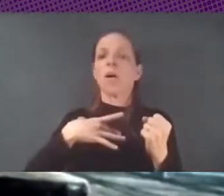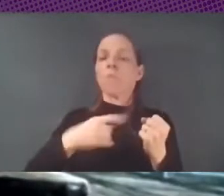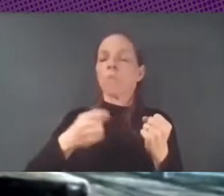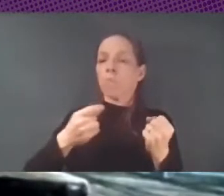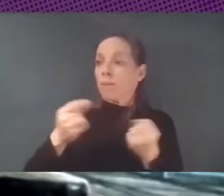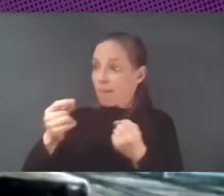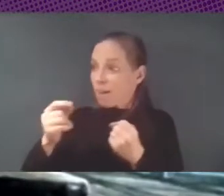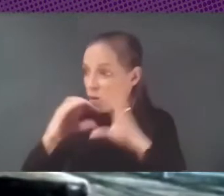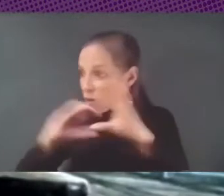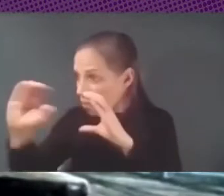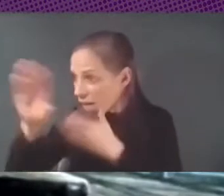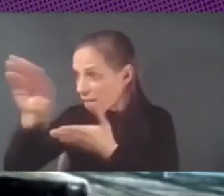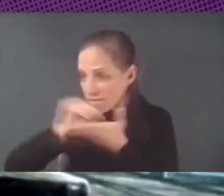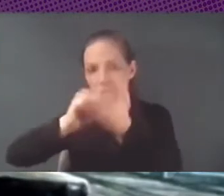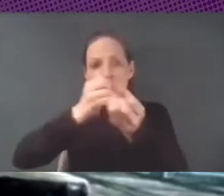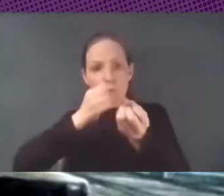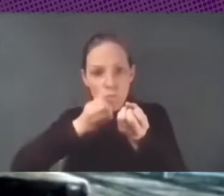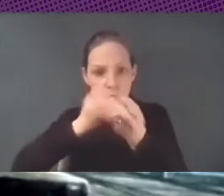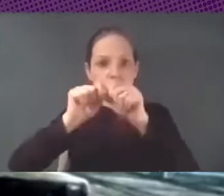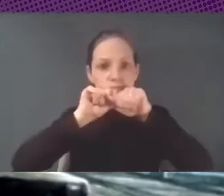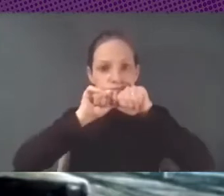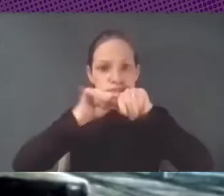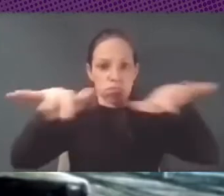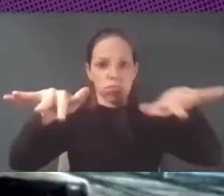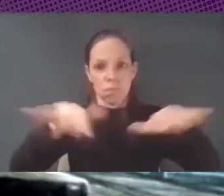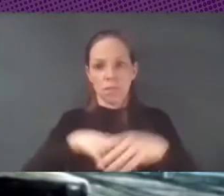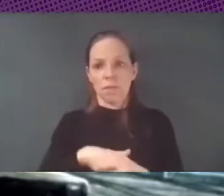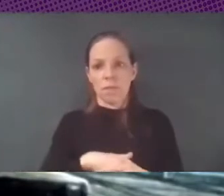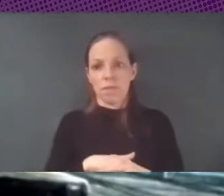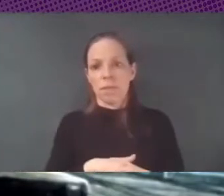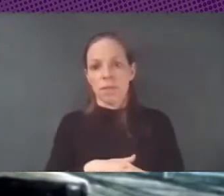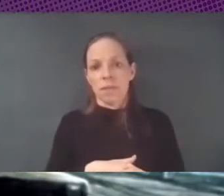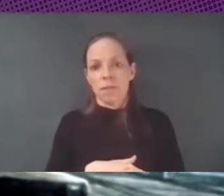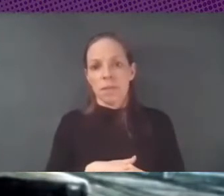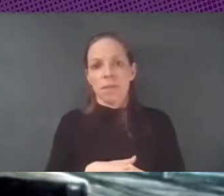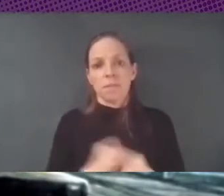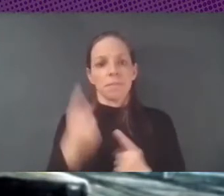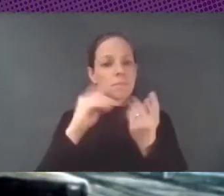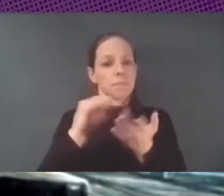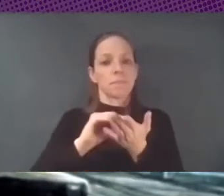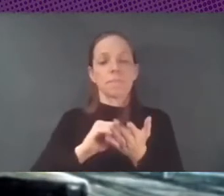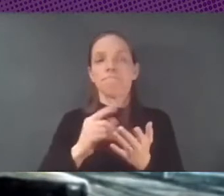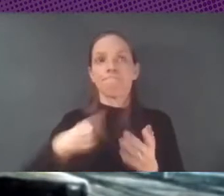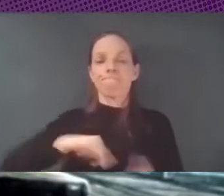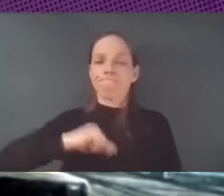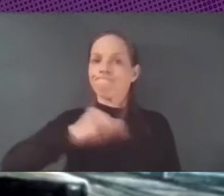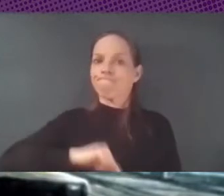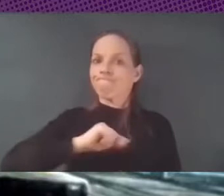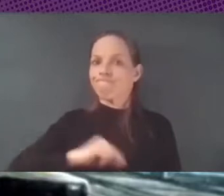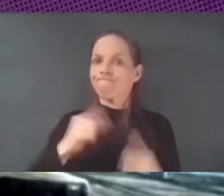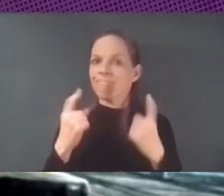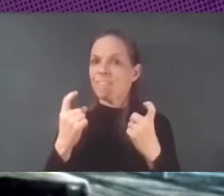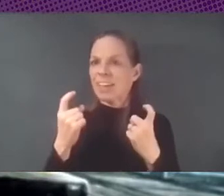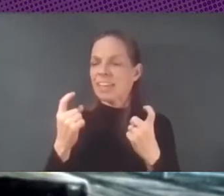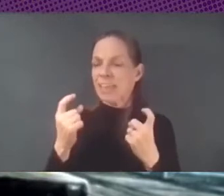un continuo, ¿no?, de forma de cómo hacerlo, porque muchas veces lo que falta es una forma de contar esto